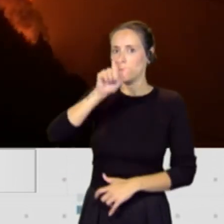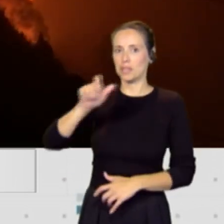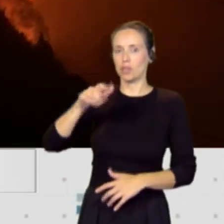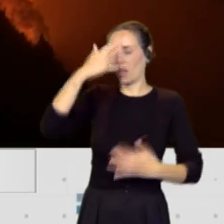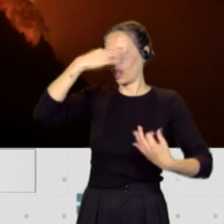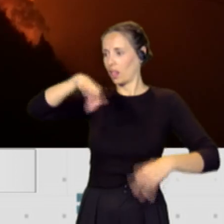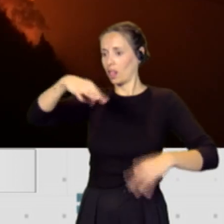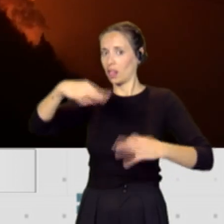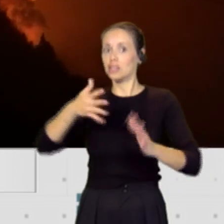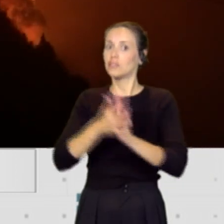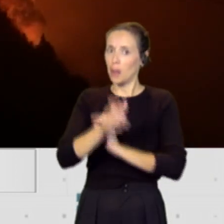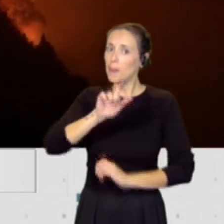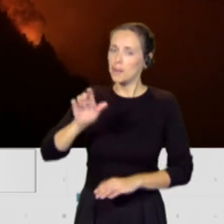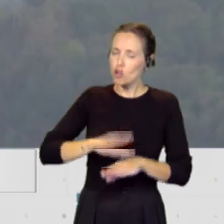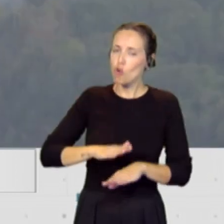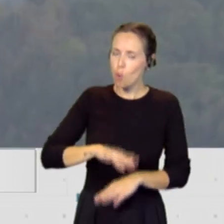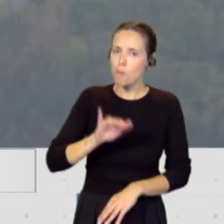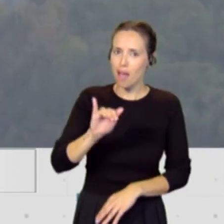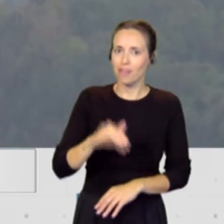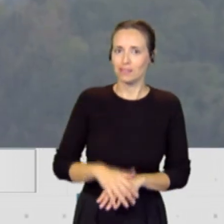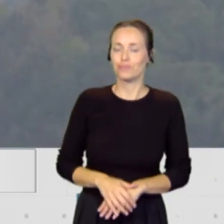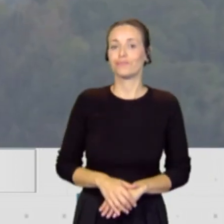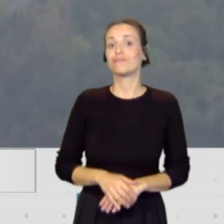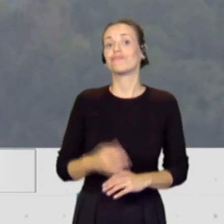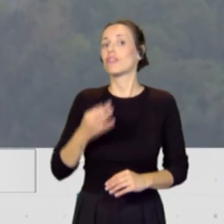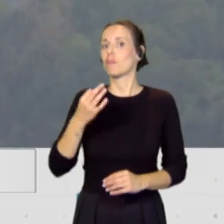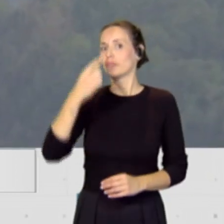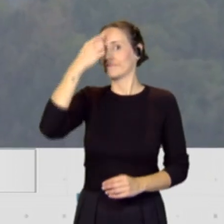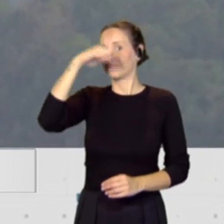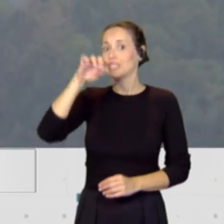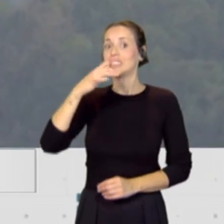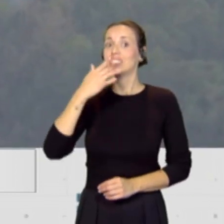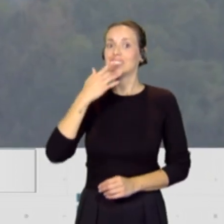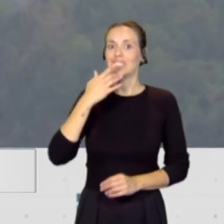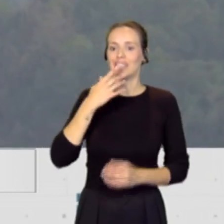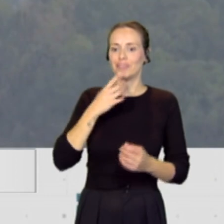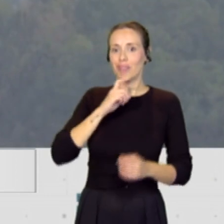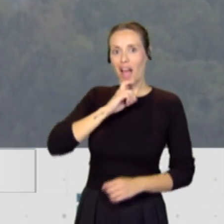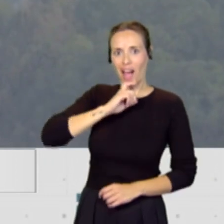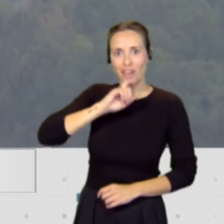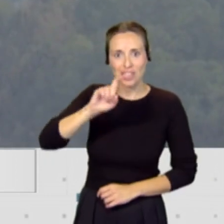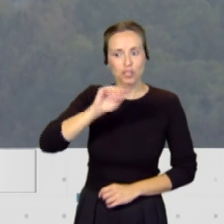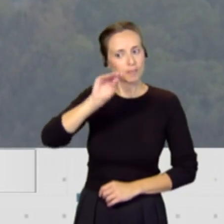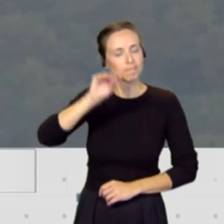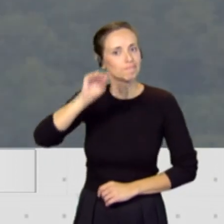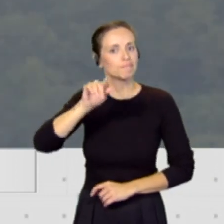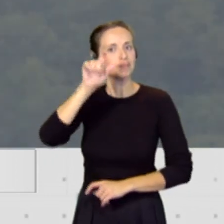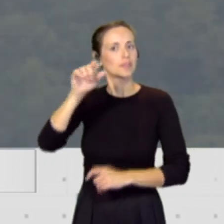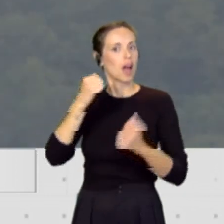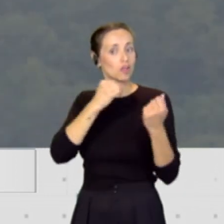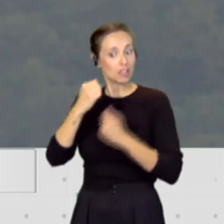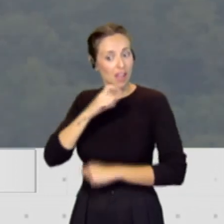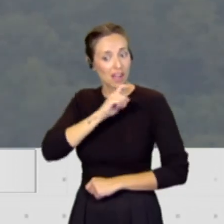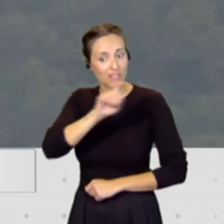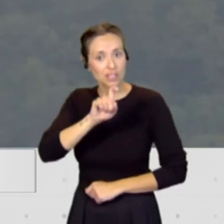detrás, de manera que hay que tomar muchísima conciencia de que cuando se dan indicaciones por parte de las autoridades tienen